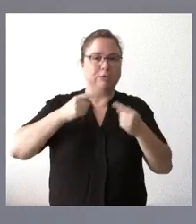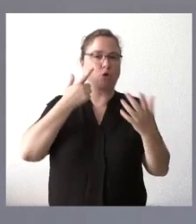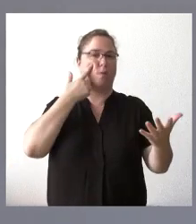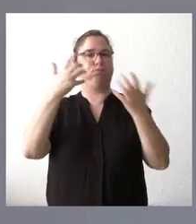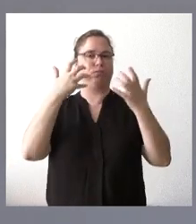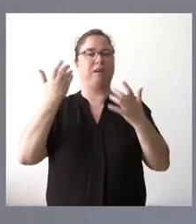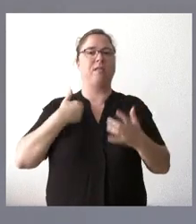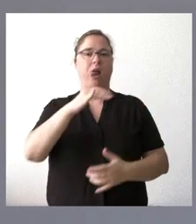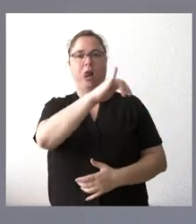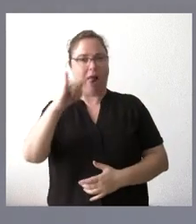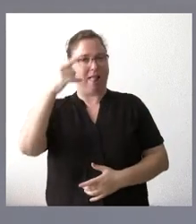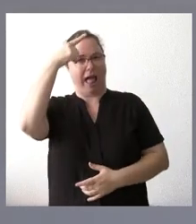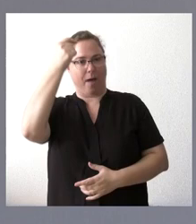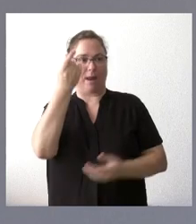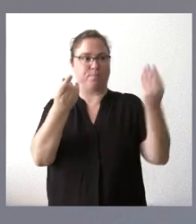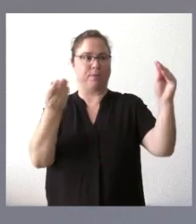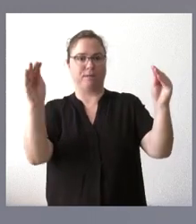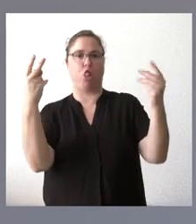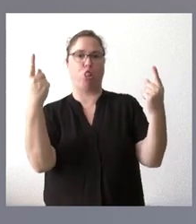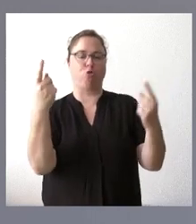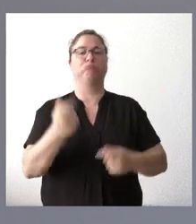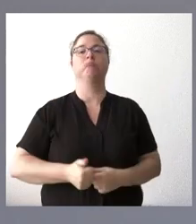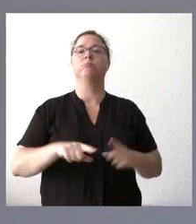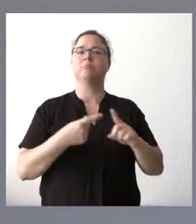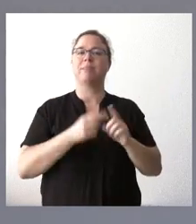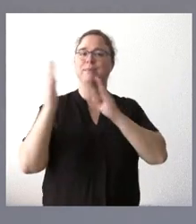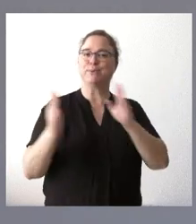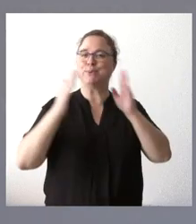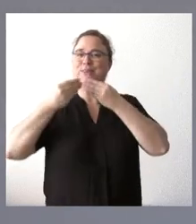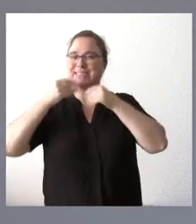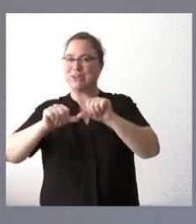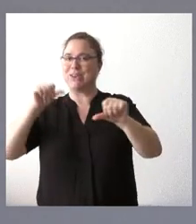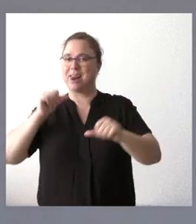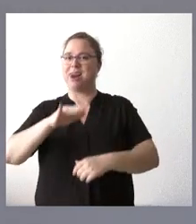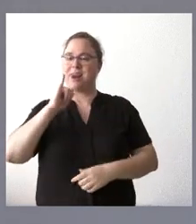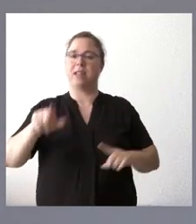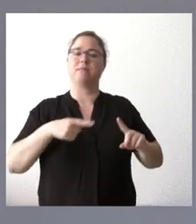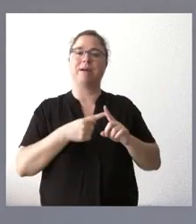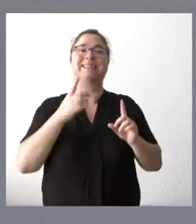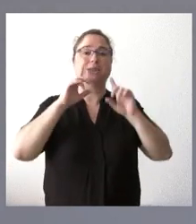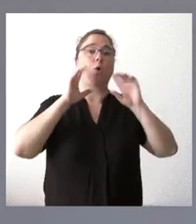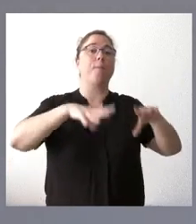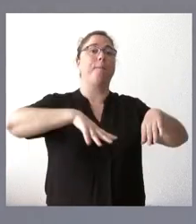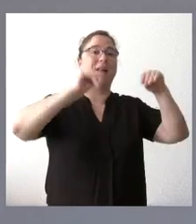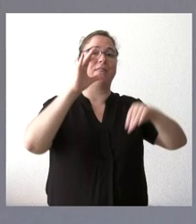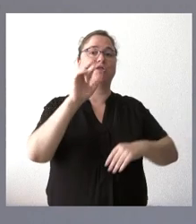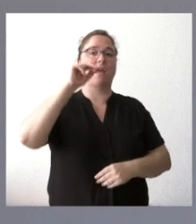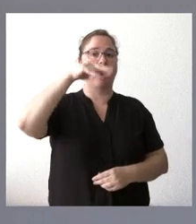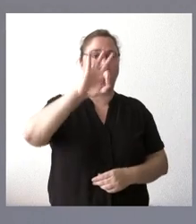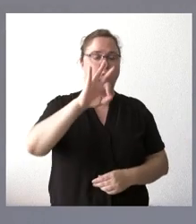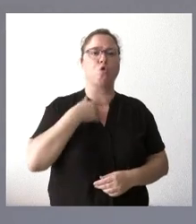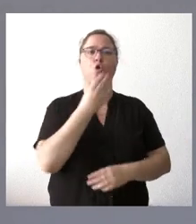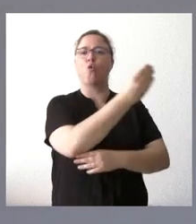que ya dispone Ávila, que lo dispone en varias etapas de la historia, y, en este caso, el Palacio de los Serrano, que es un